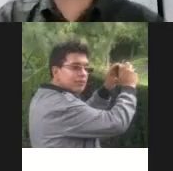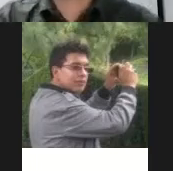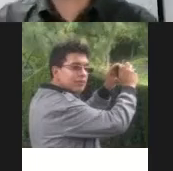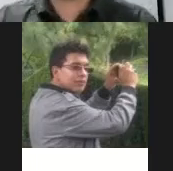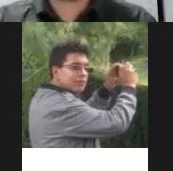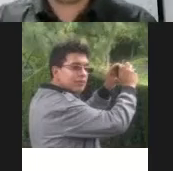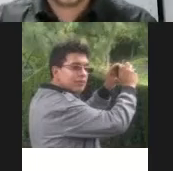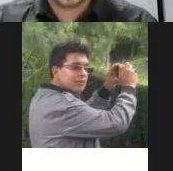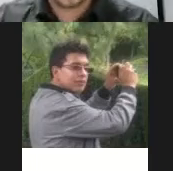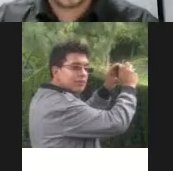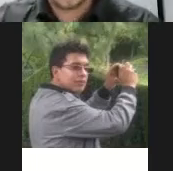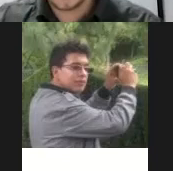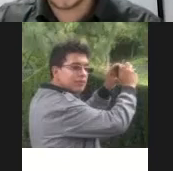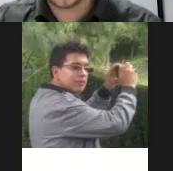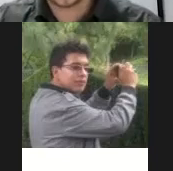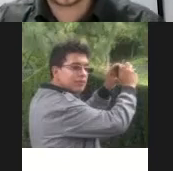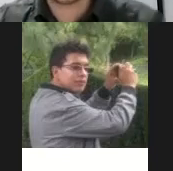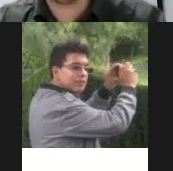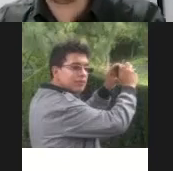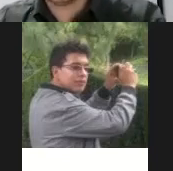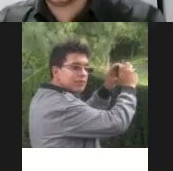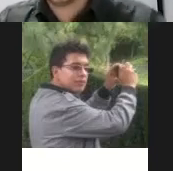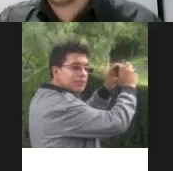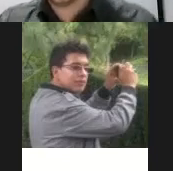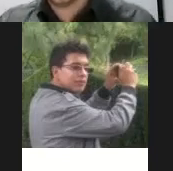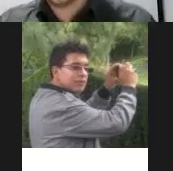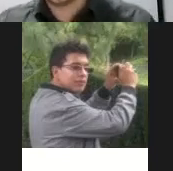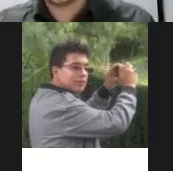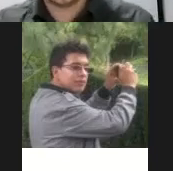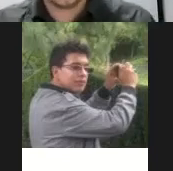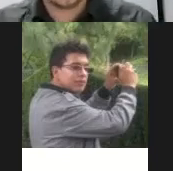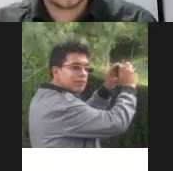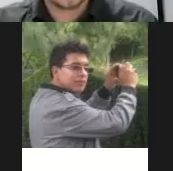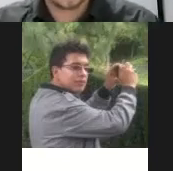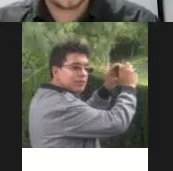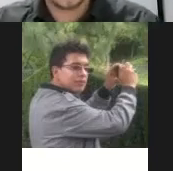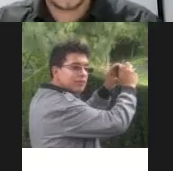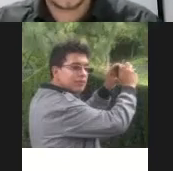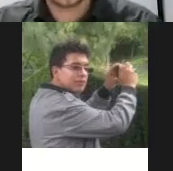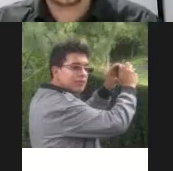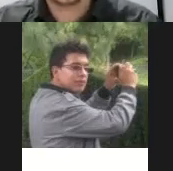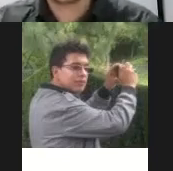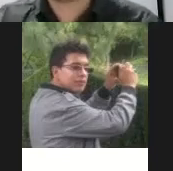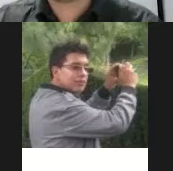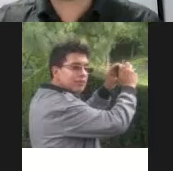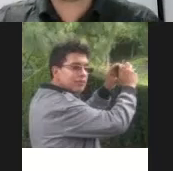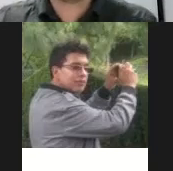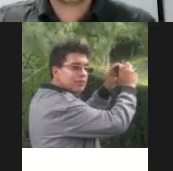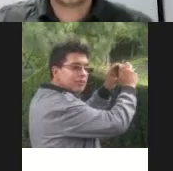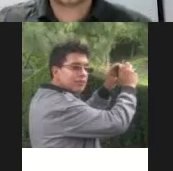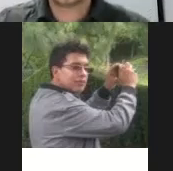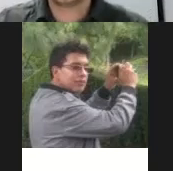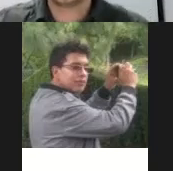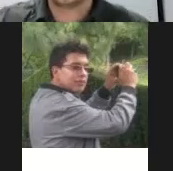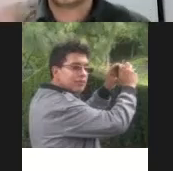metodologías enfoques de acción investigación que de hecho eran más comunes previo a este enfoque bueno el